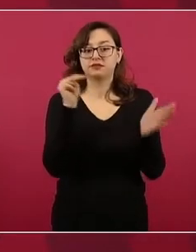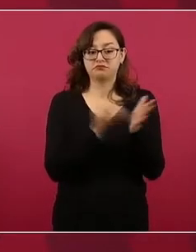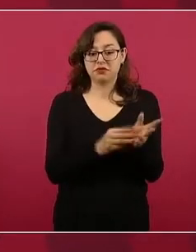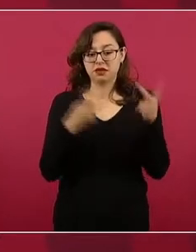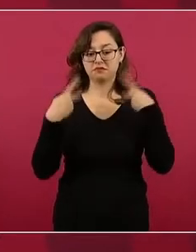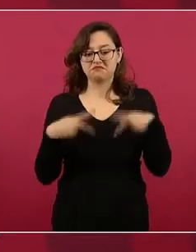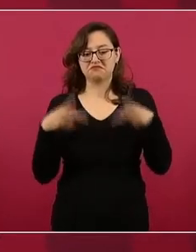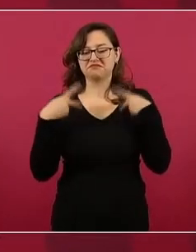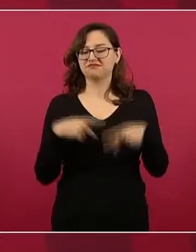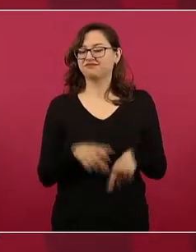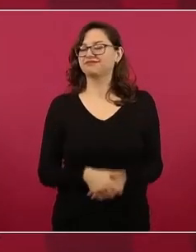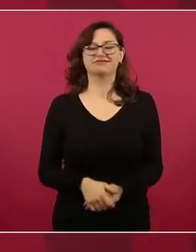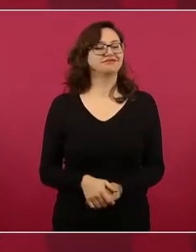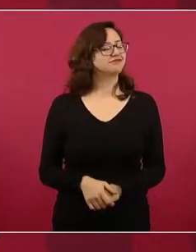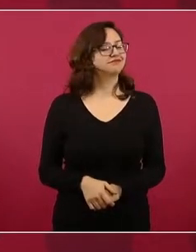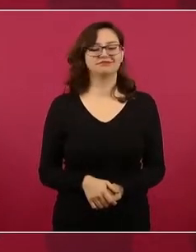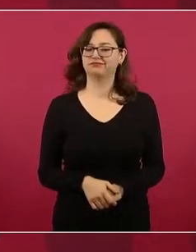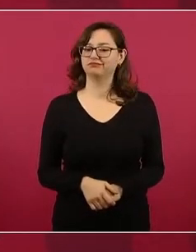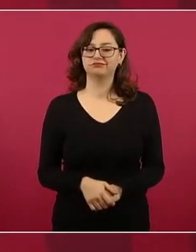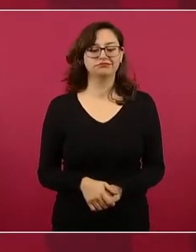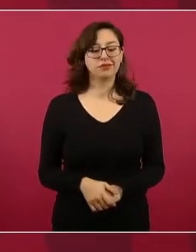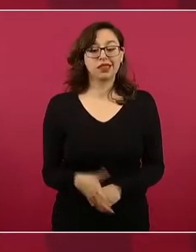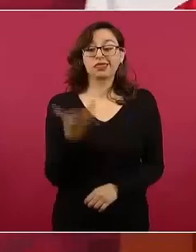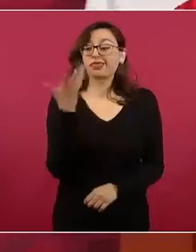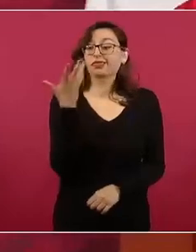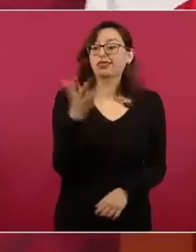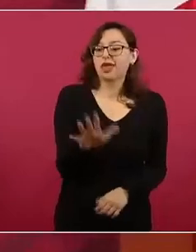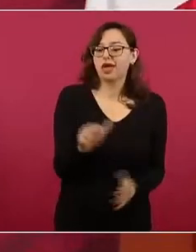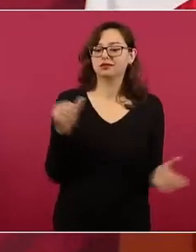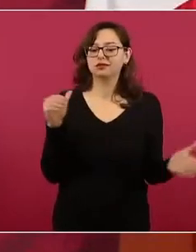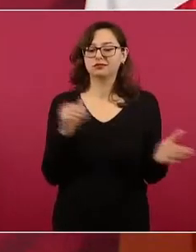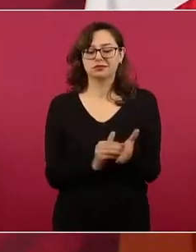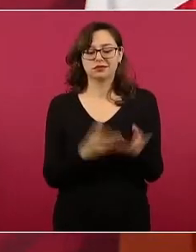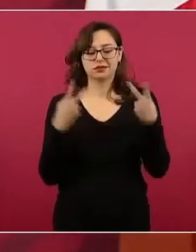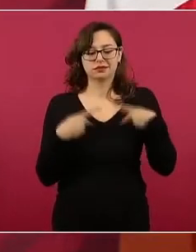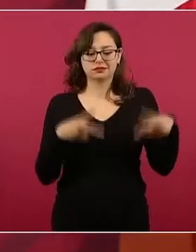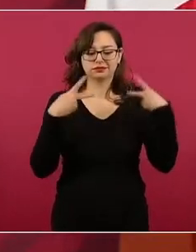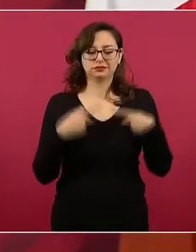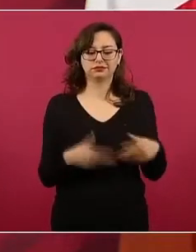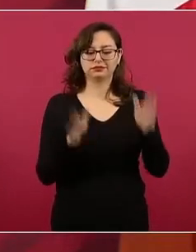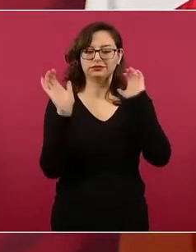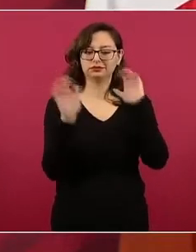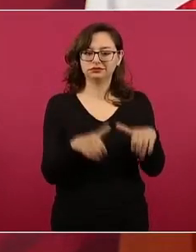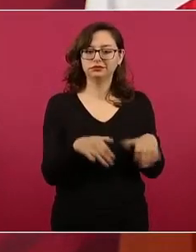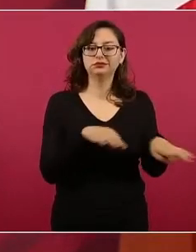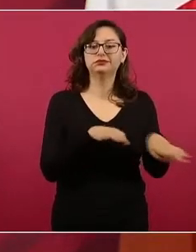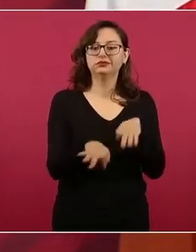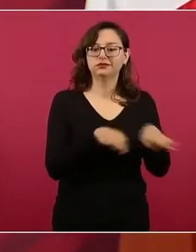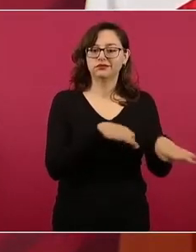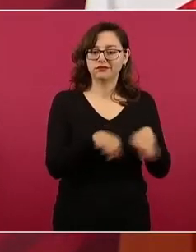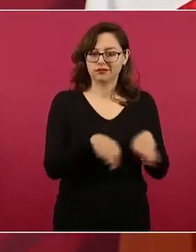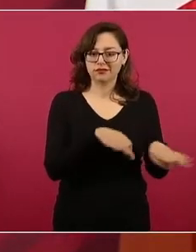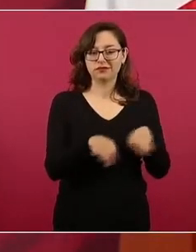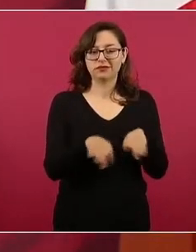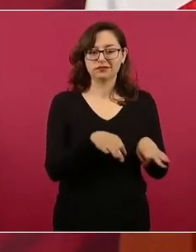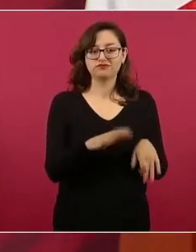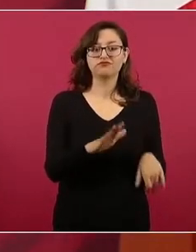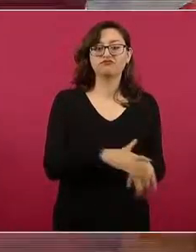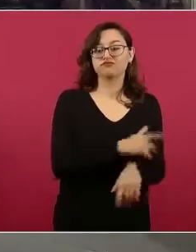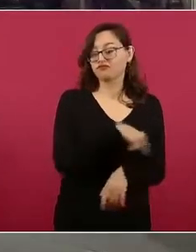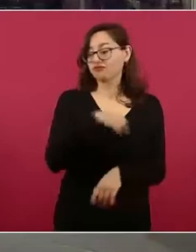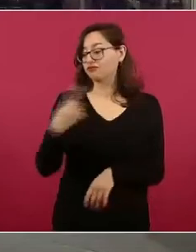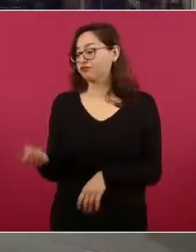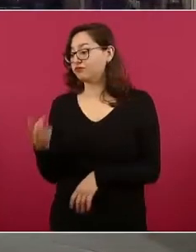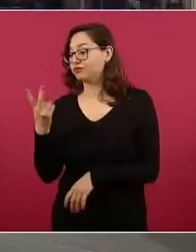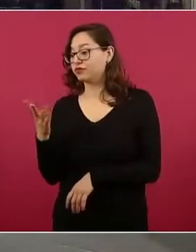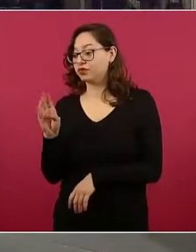va a ser para 10 mil empleos, porque están terminando los trabajos en la refinería de